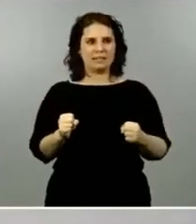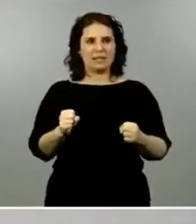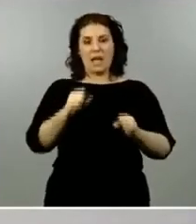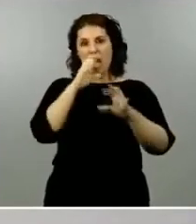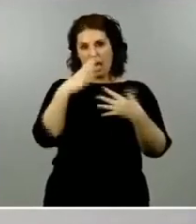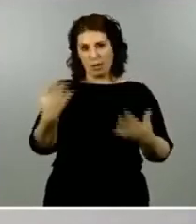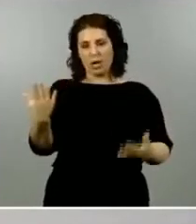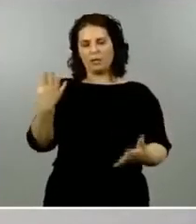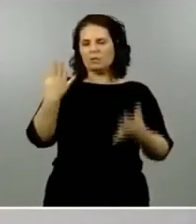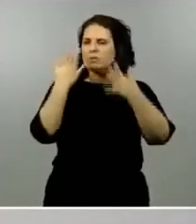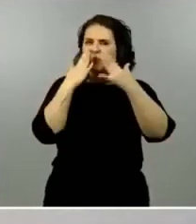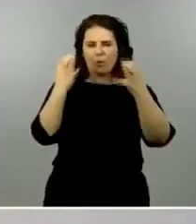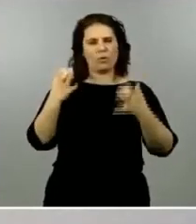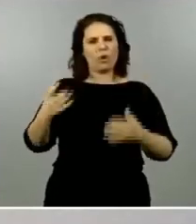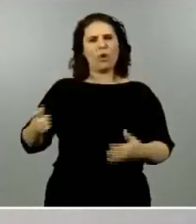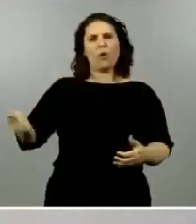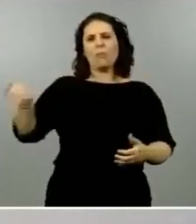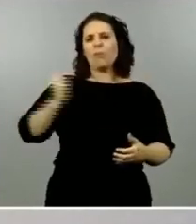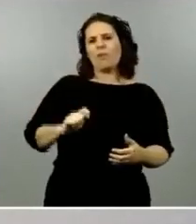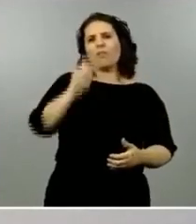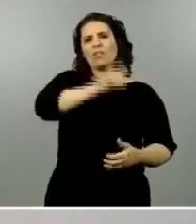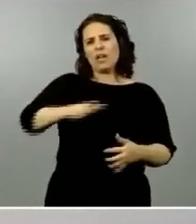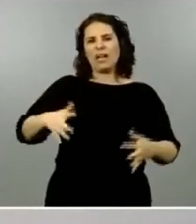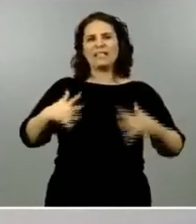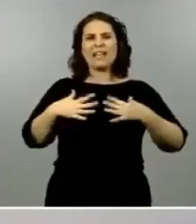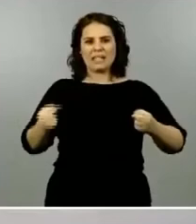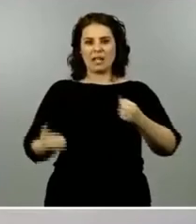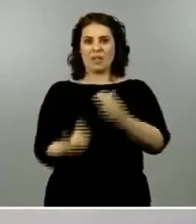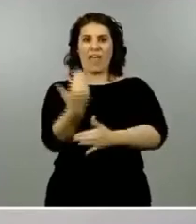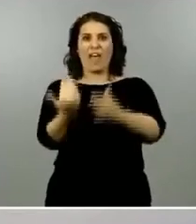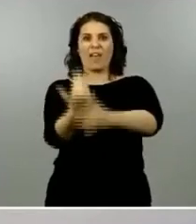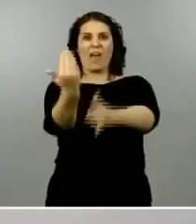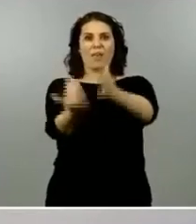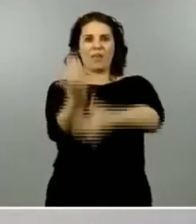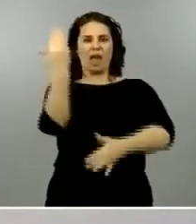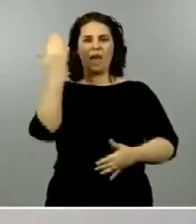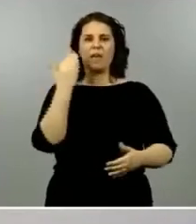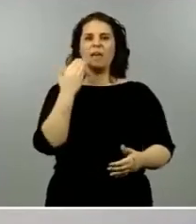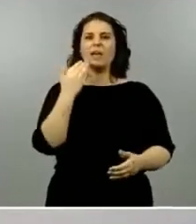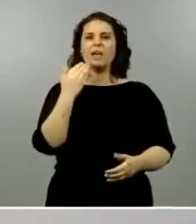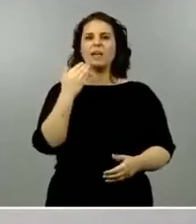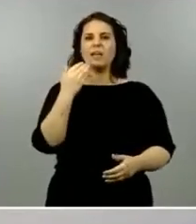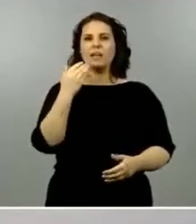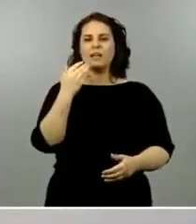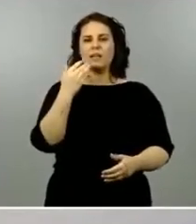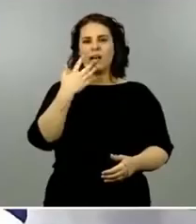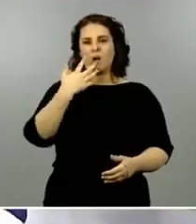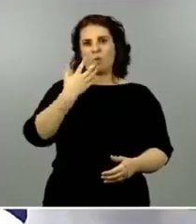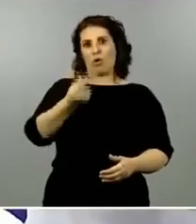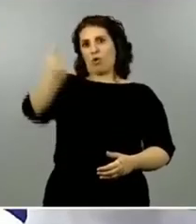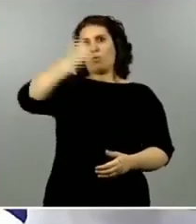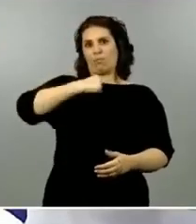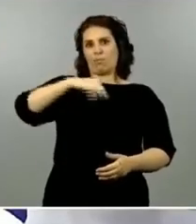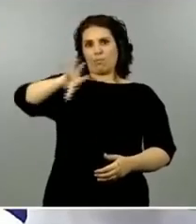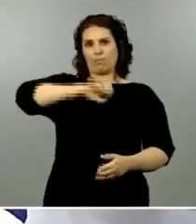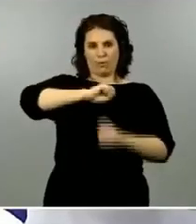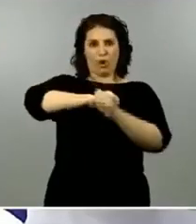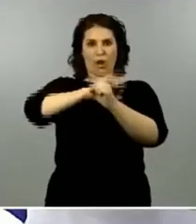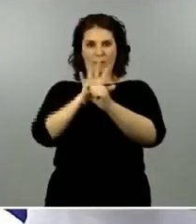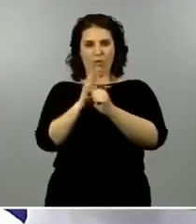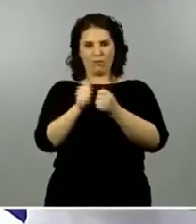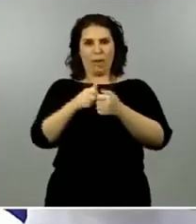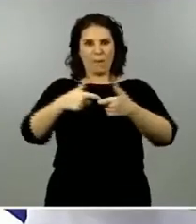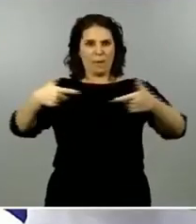profesionales sanitarios día a día que están infectados o contagiados por coronavirus me gustaría saber qué medidas se plantea el gobierno